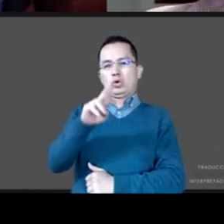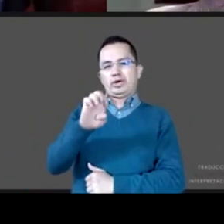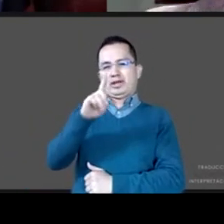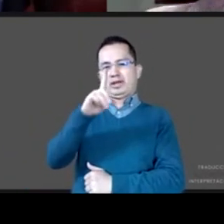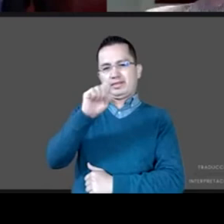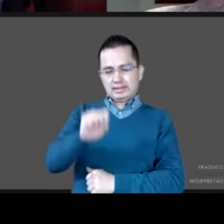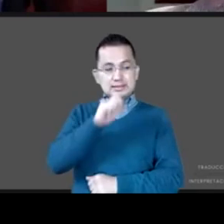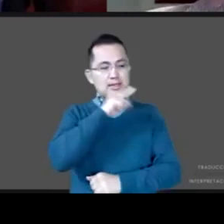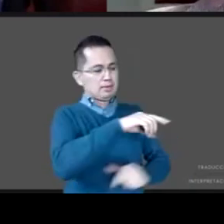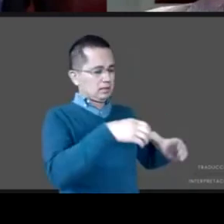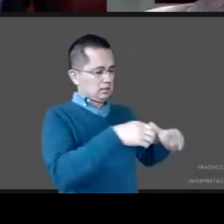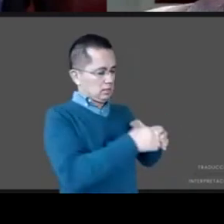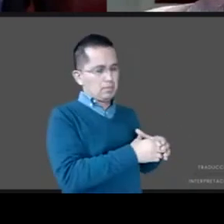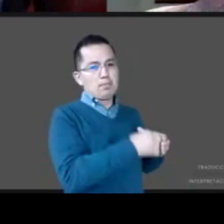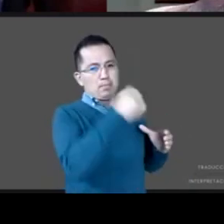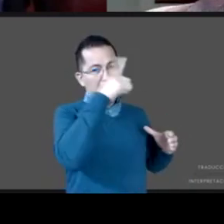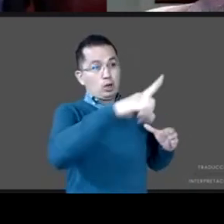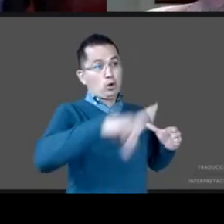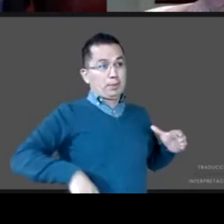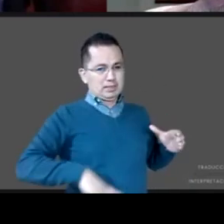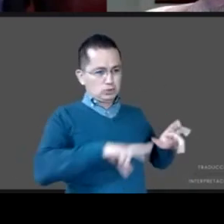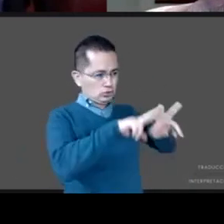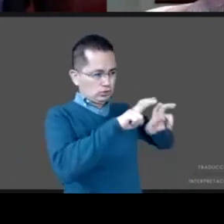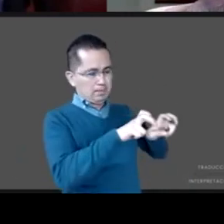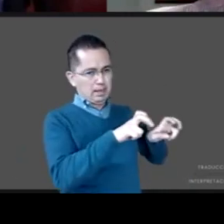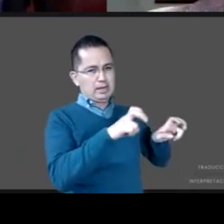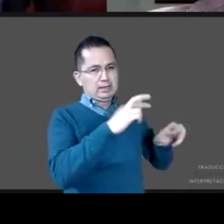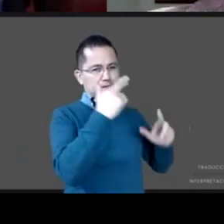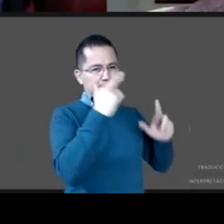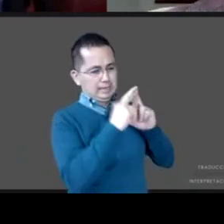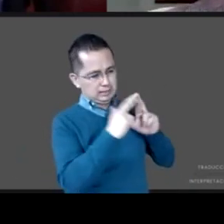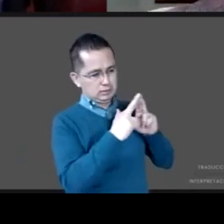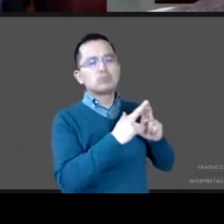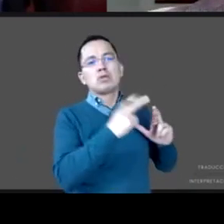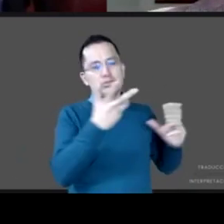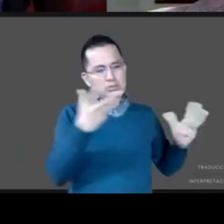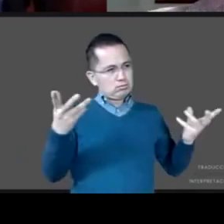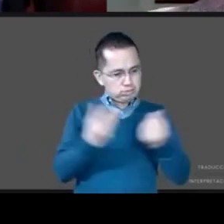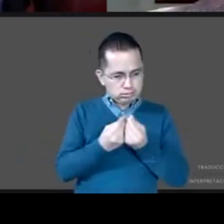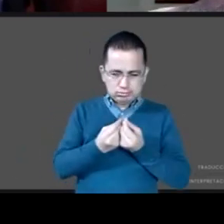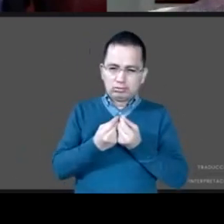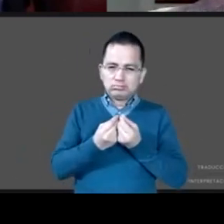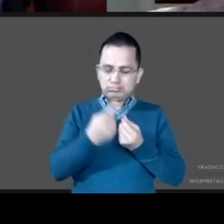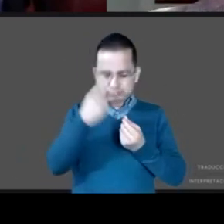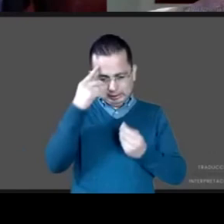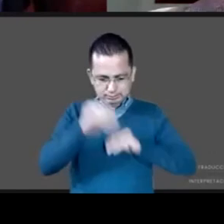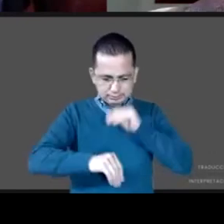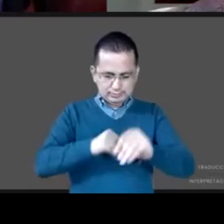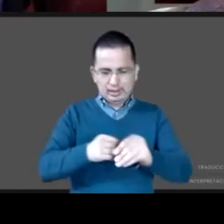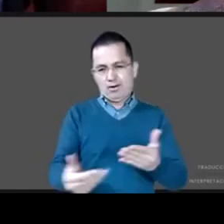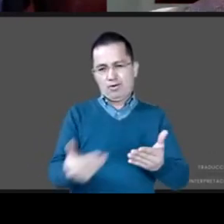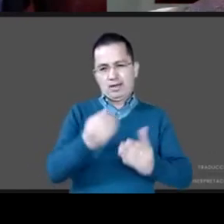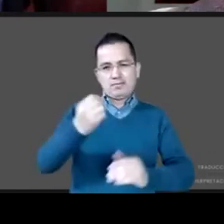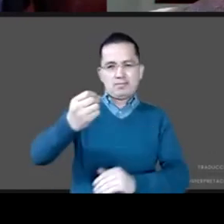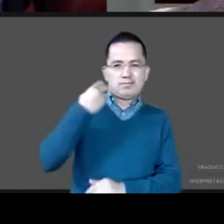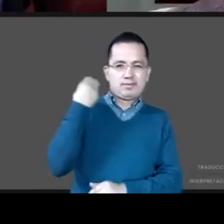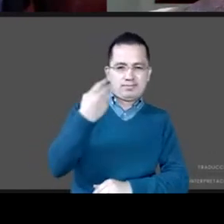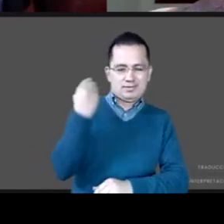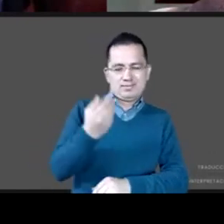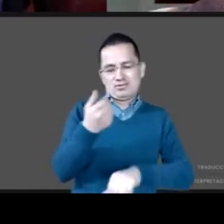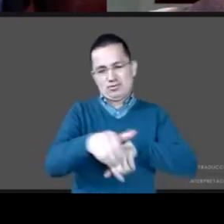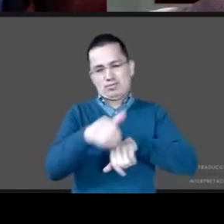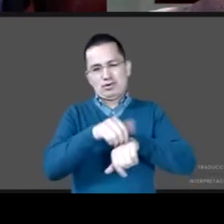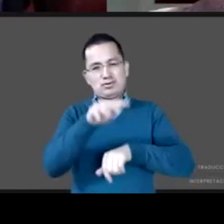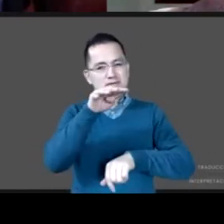Religiosos de Gobernación, que apoyó en este esfuerzo como el CONEVAL, 2019. Estamos cerrando con 626